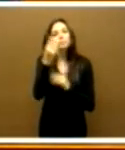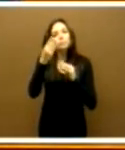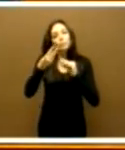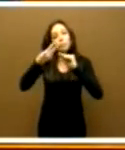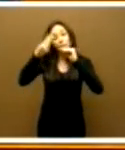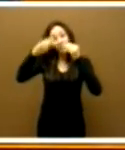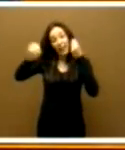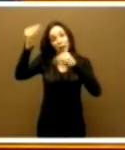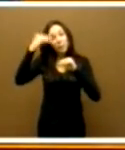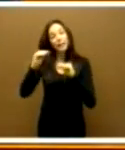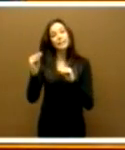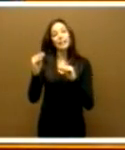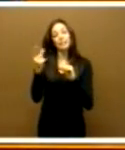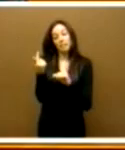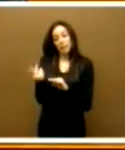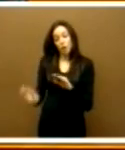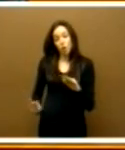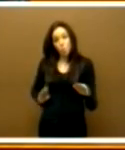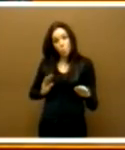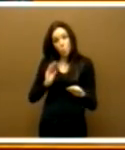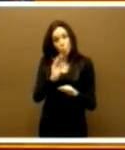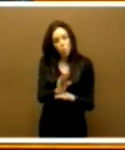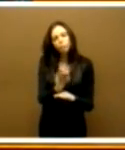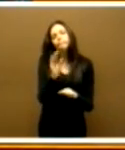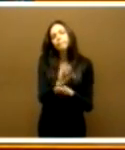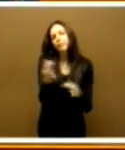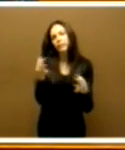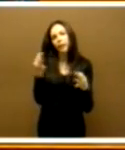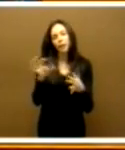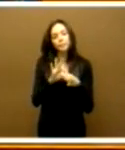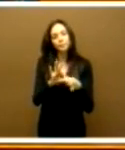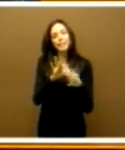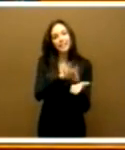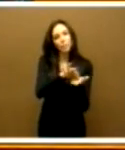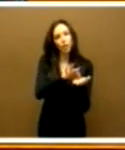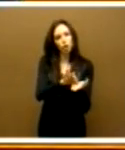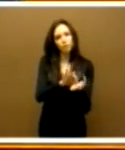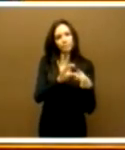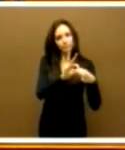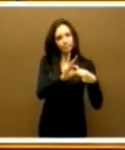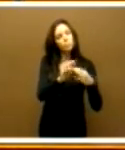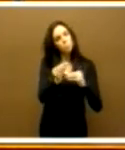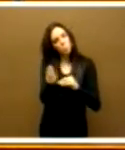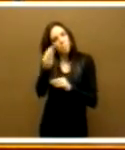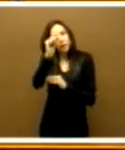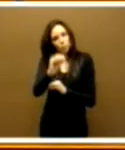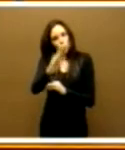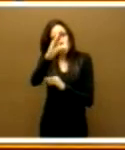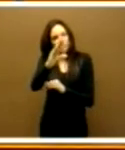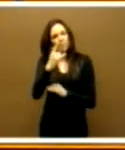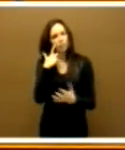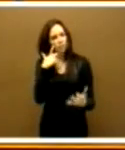de las prestaciones económicas vinculadas al servicio. Y es muy llamativa, señora consejera, esto,